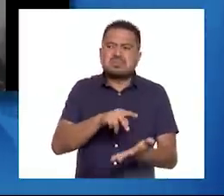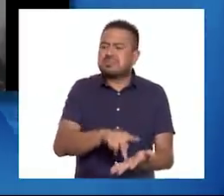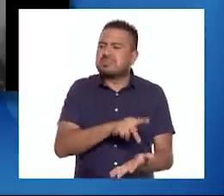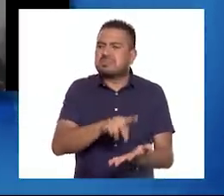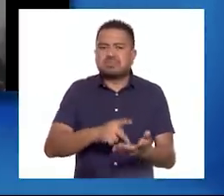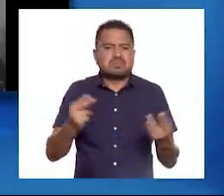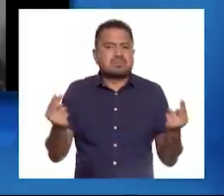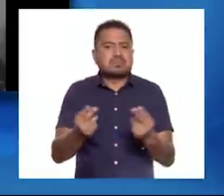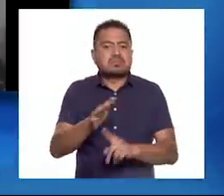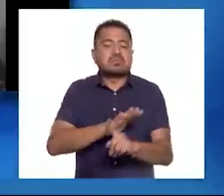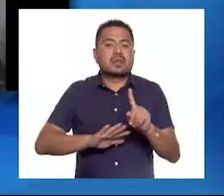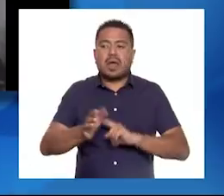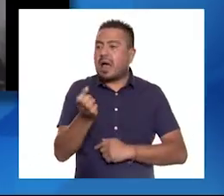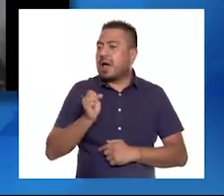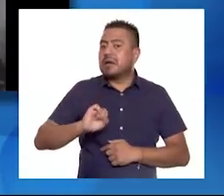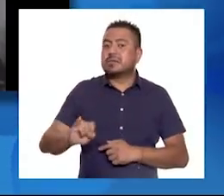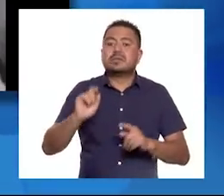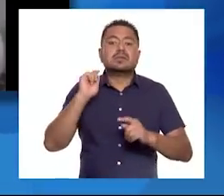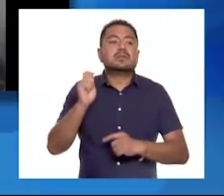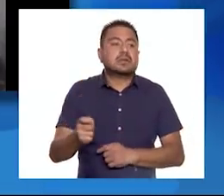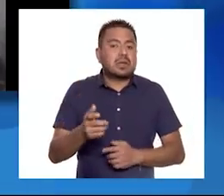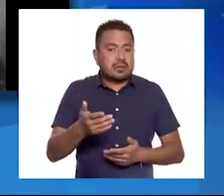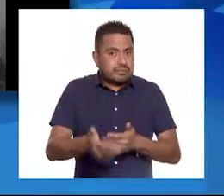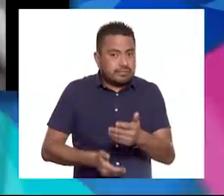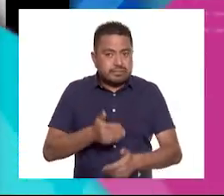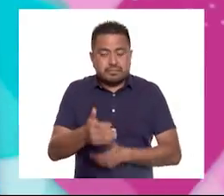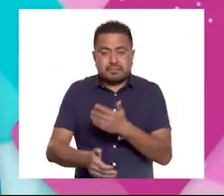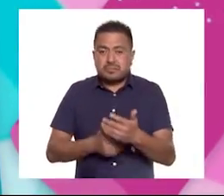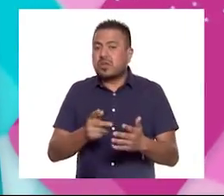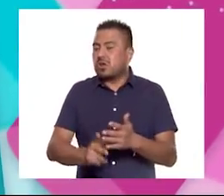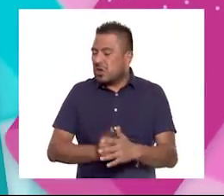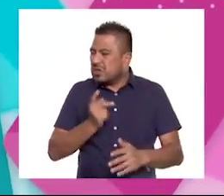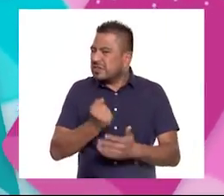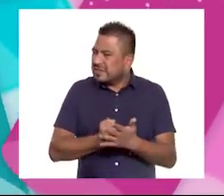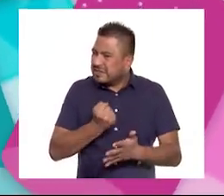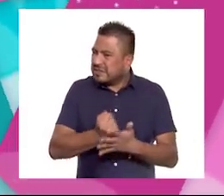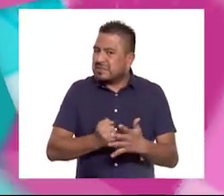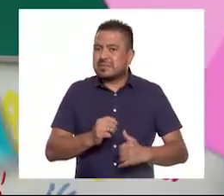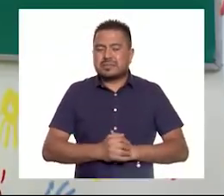que sea necesario. Así que, adelante, vuelve a intentarlo.